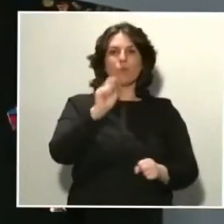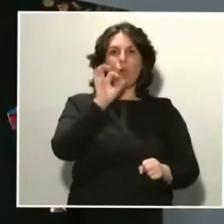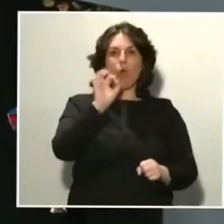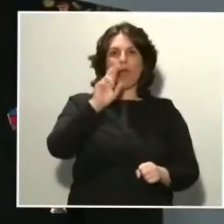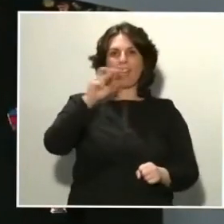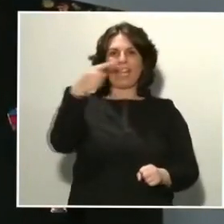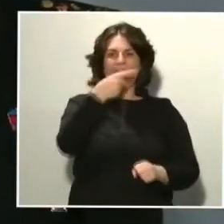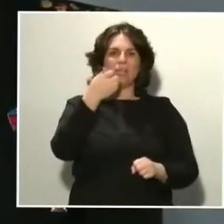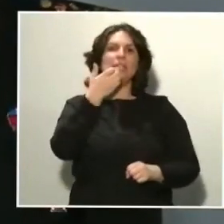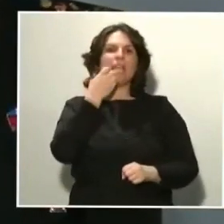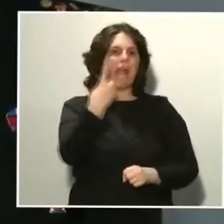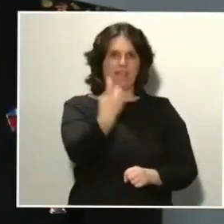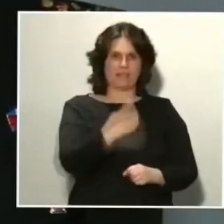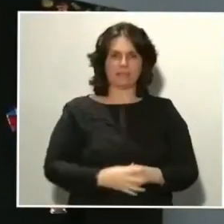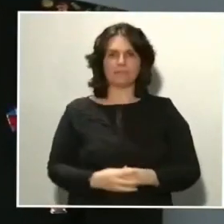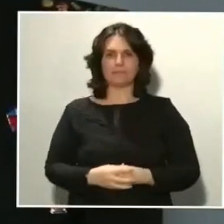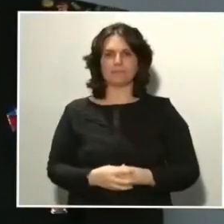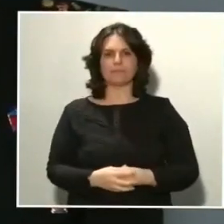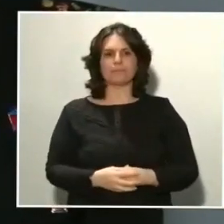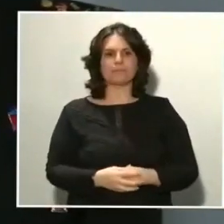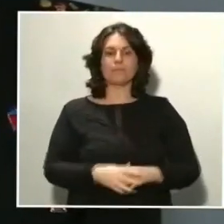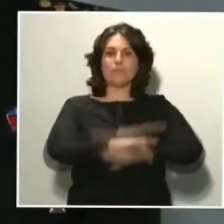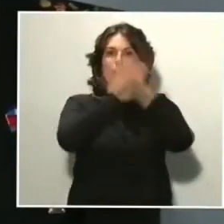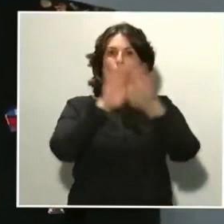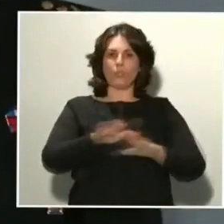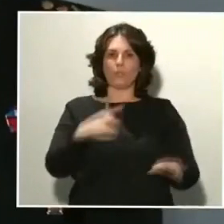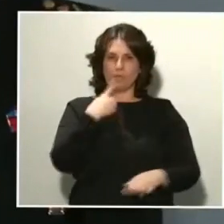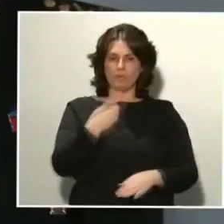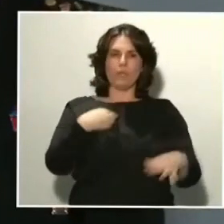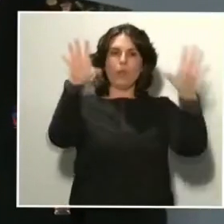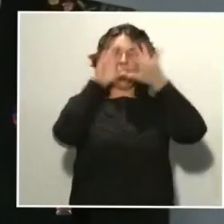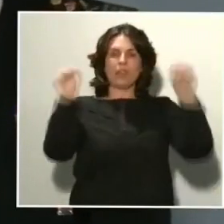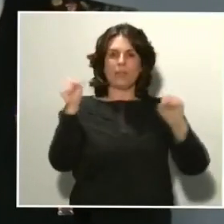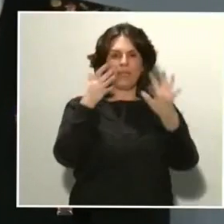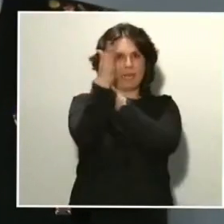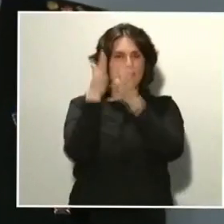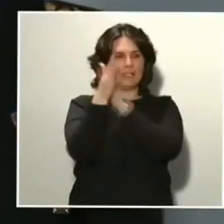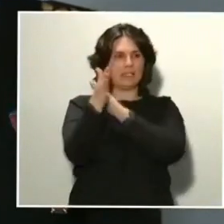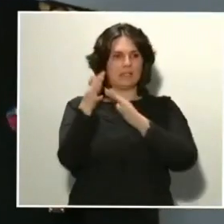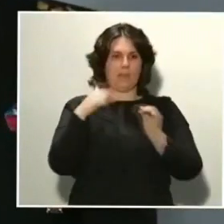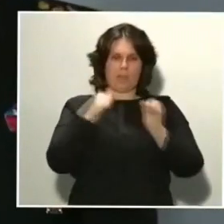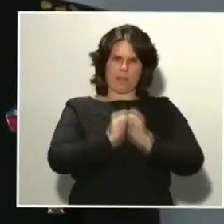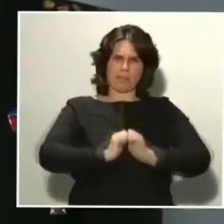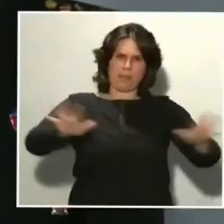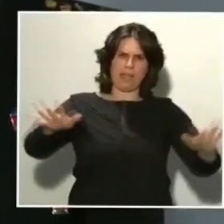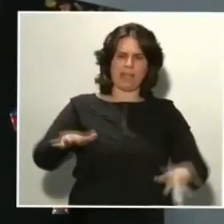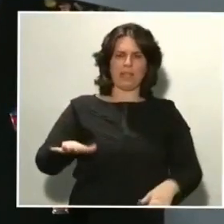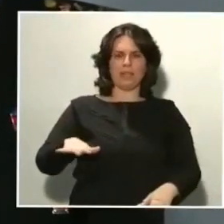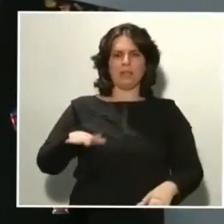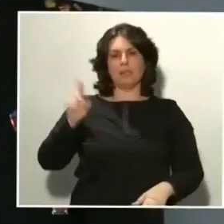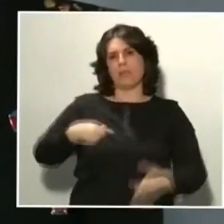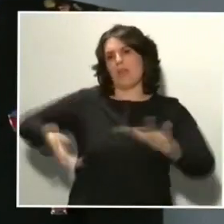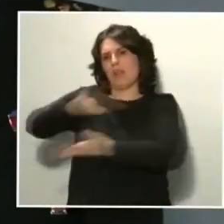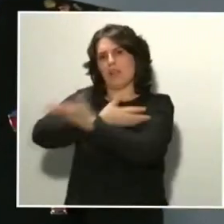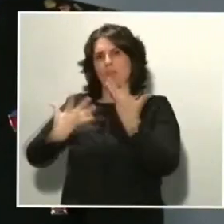Para terminar, decir que la Guardia Civil y su amplio despliegue, y en coordinación con los cuerpos de Policía Local, Policía